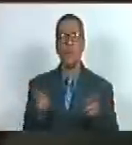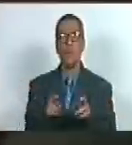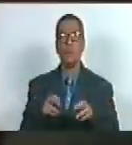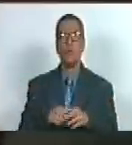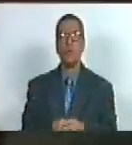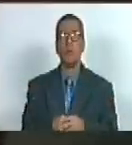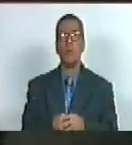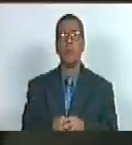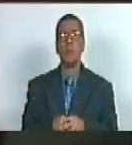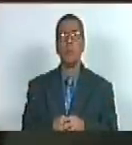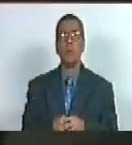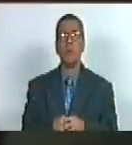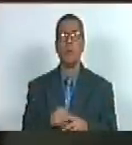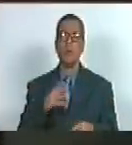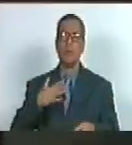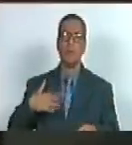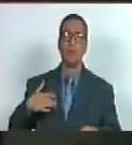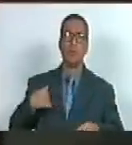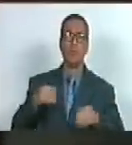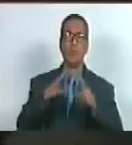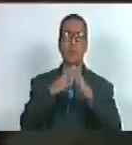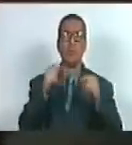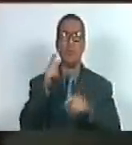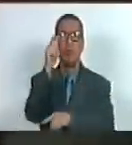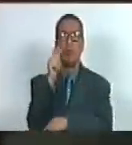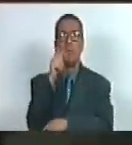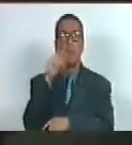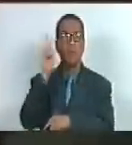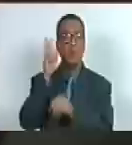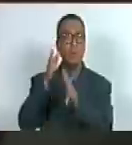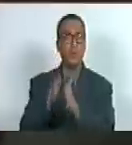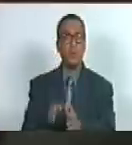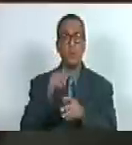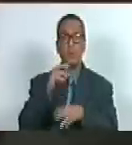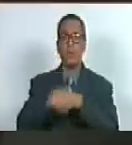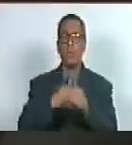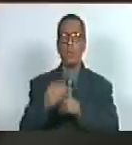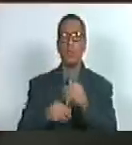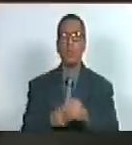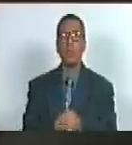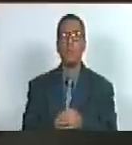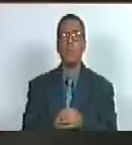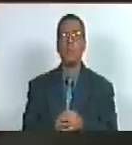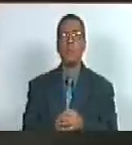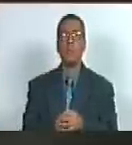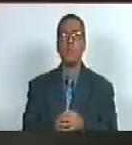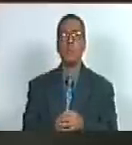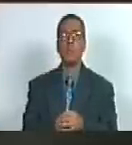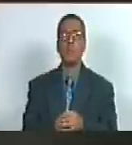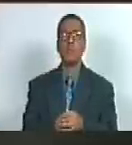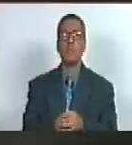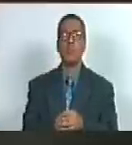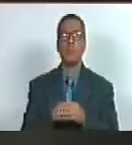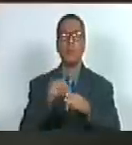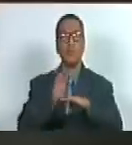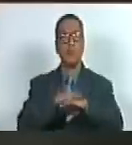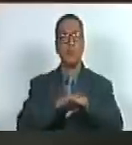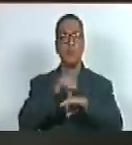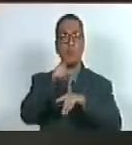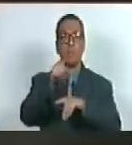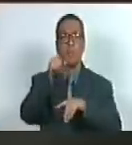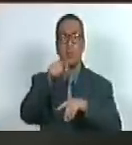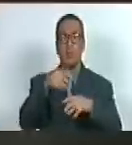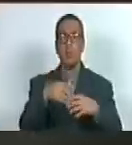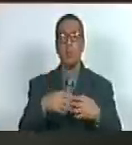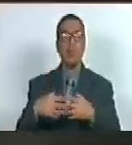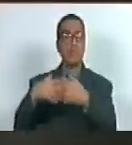el sentimiento de todos los parlamentarios venezolanos en relación a la tragedia de Texas